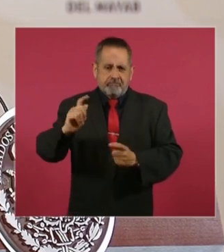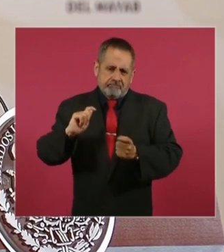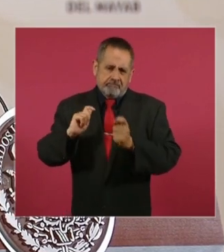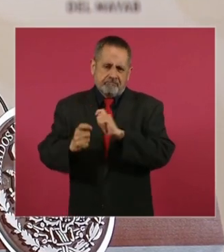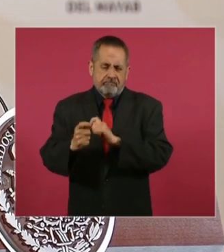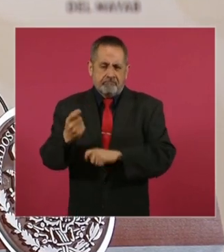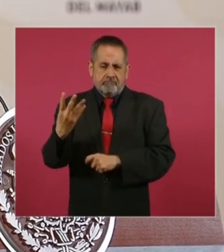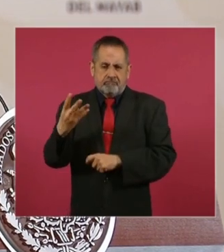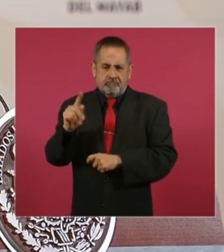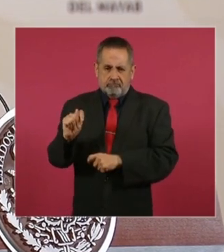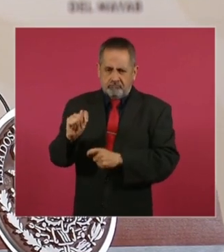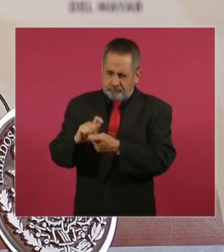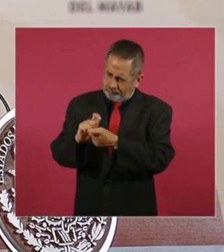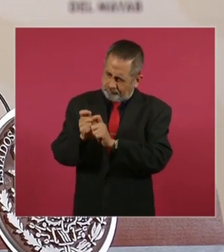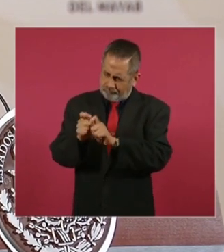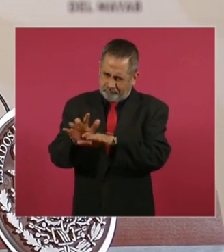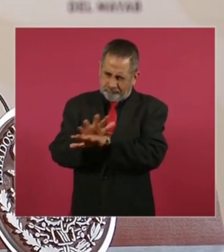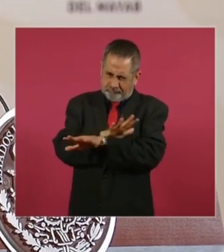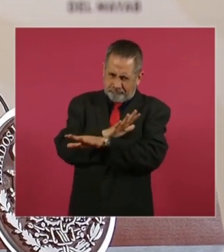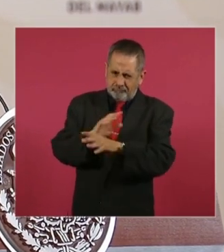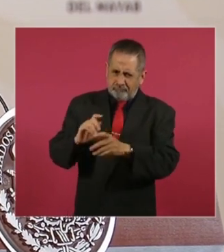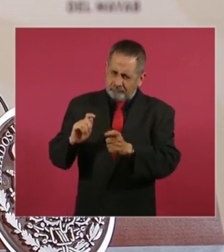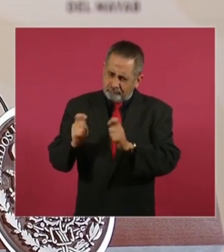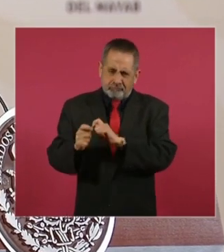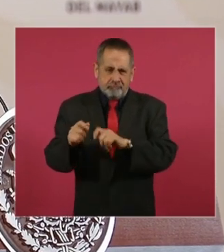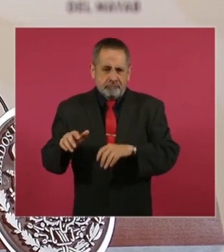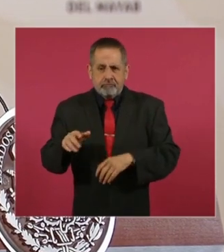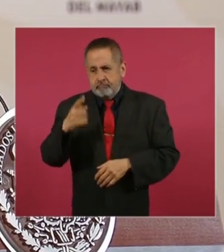en beneficio de todos.